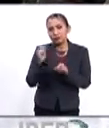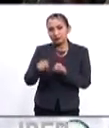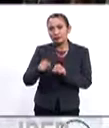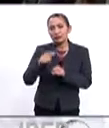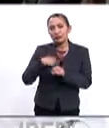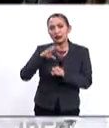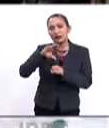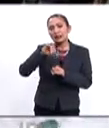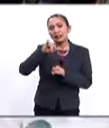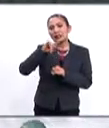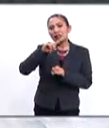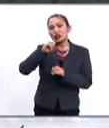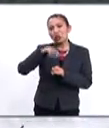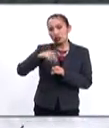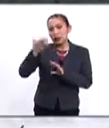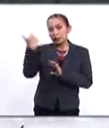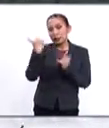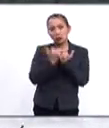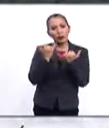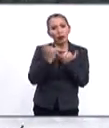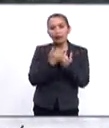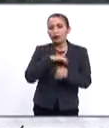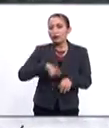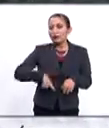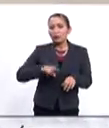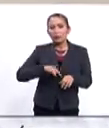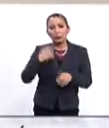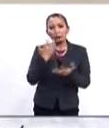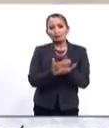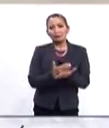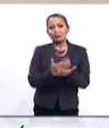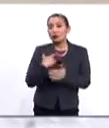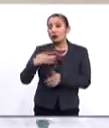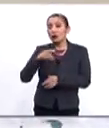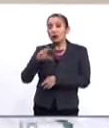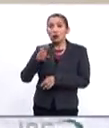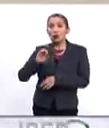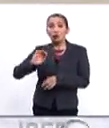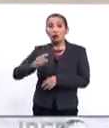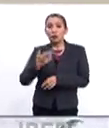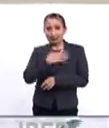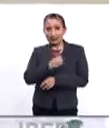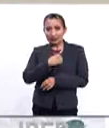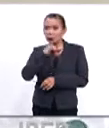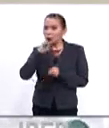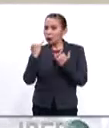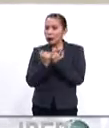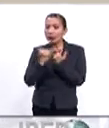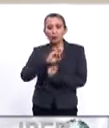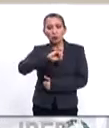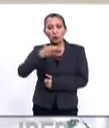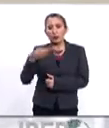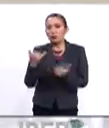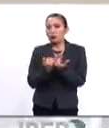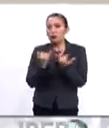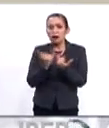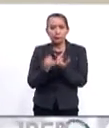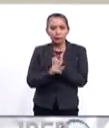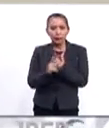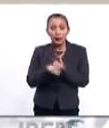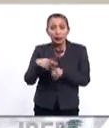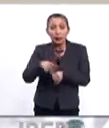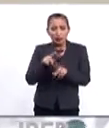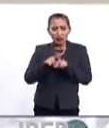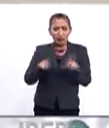William Clinton en su momento, también a George Bush, hijo también, y a Obama también le sucedió. Sin